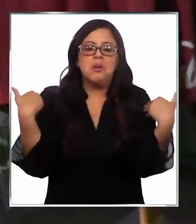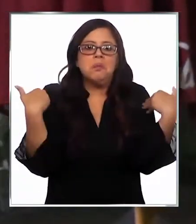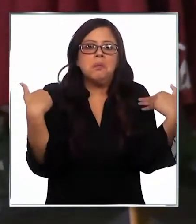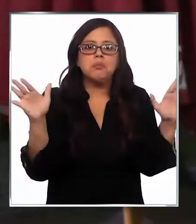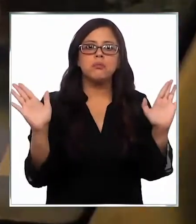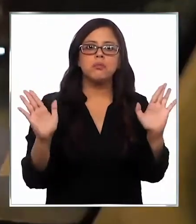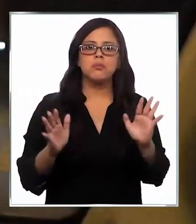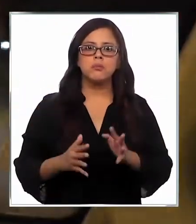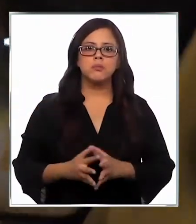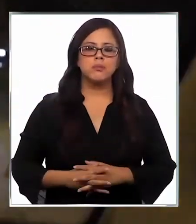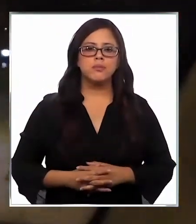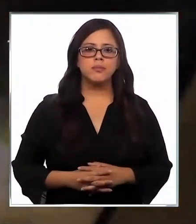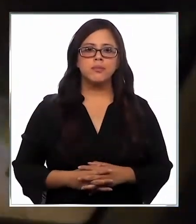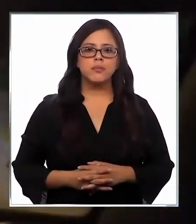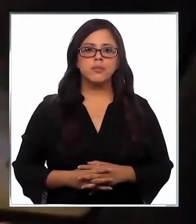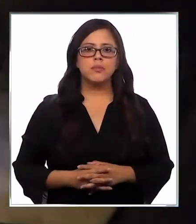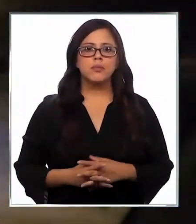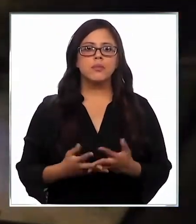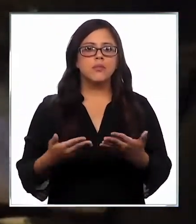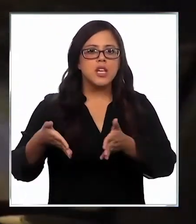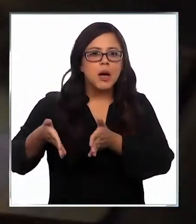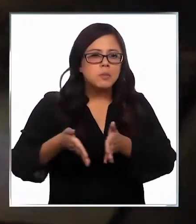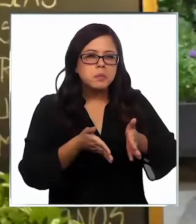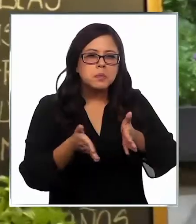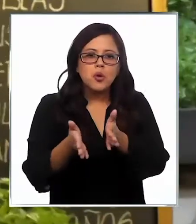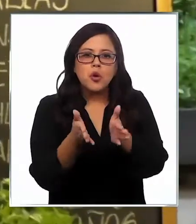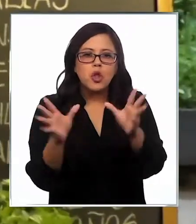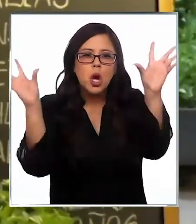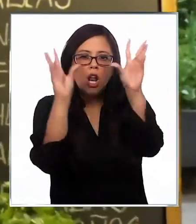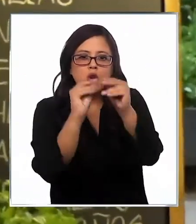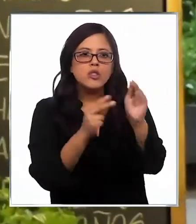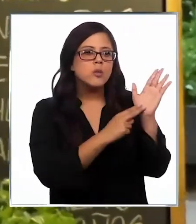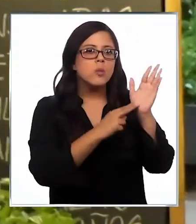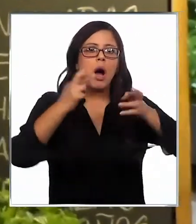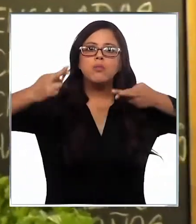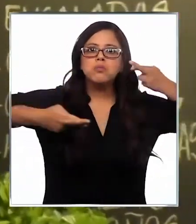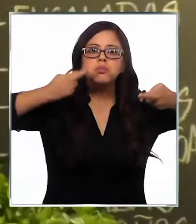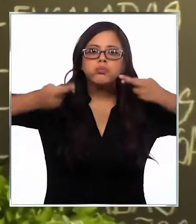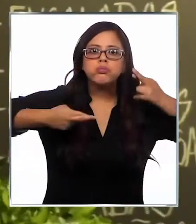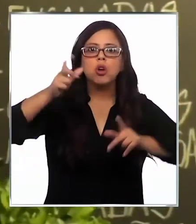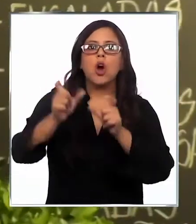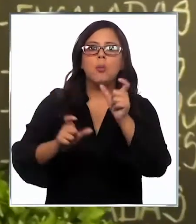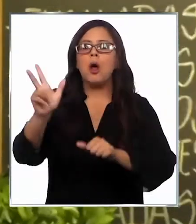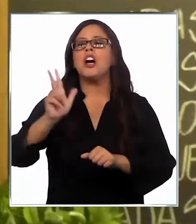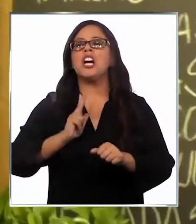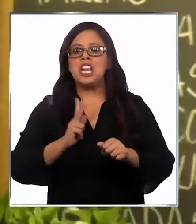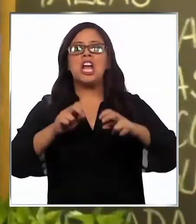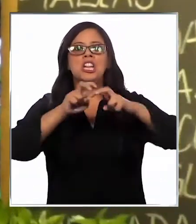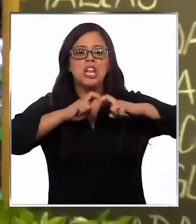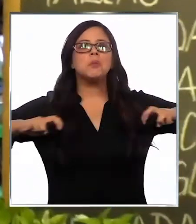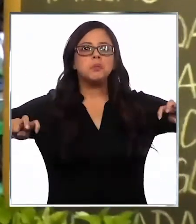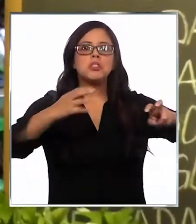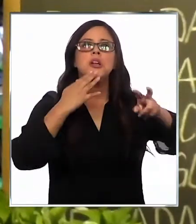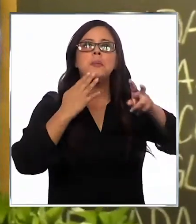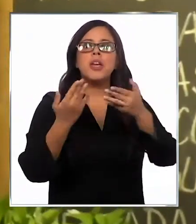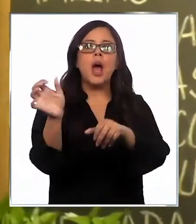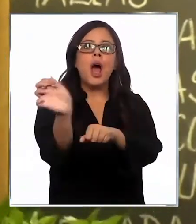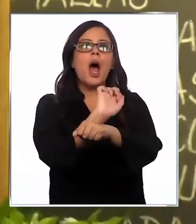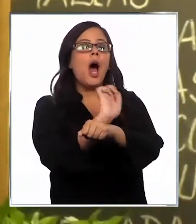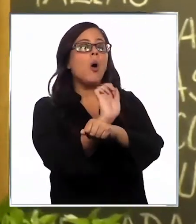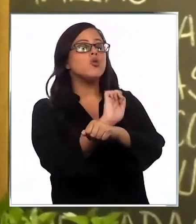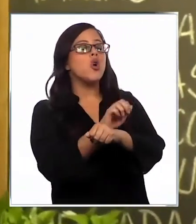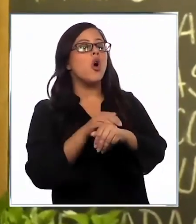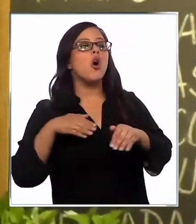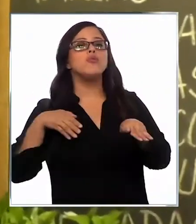importarle. Un recorrido nocturno muestra restaurantes todavía con clientes y autos circulando por las calles.